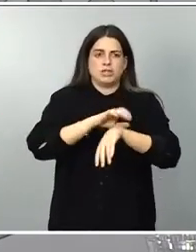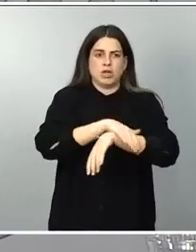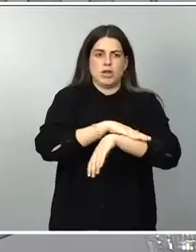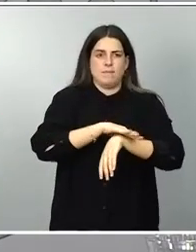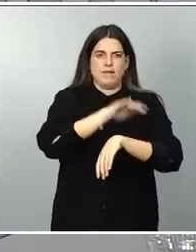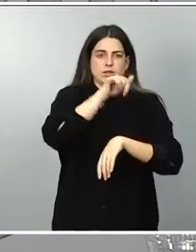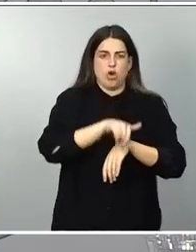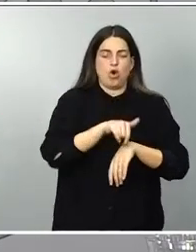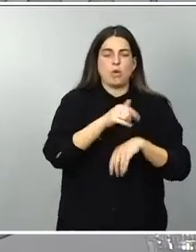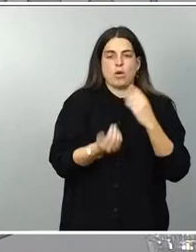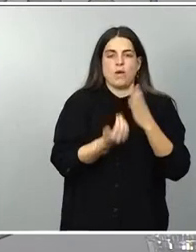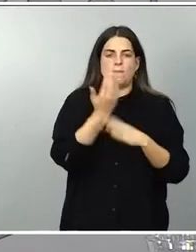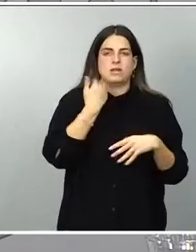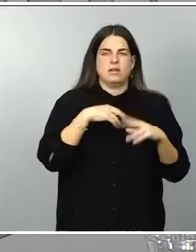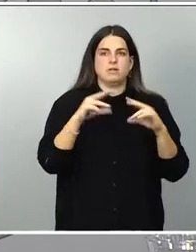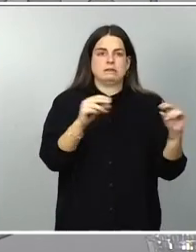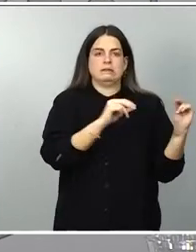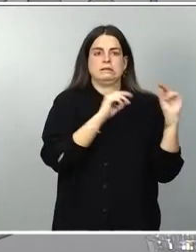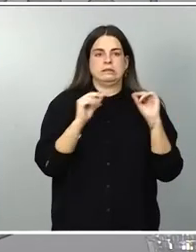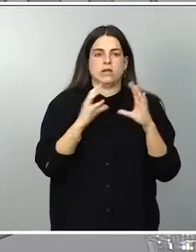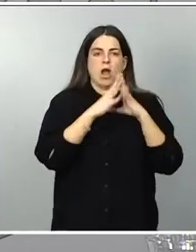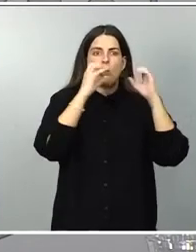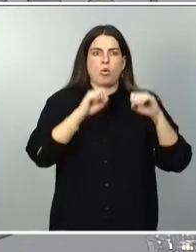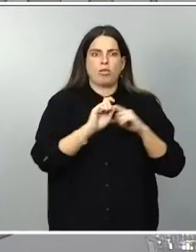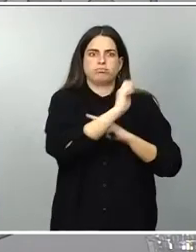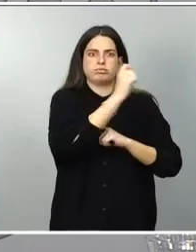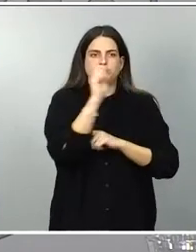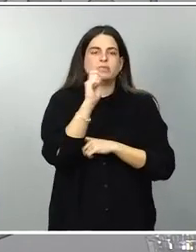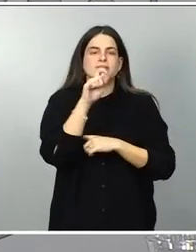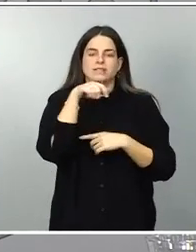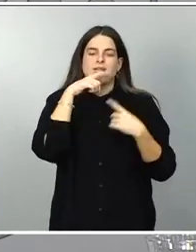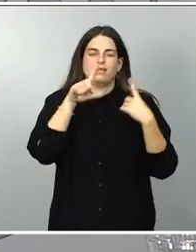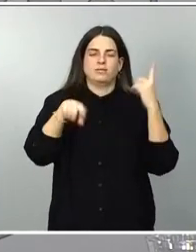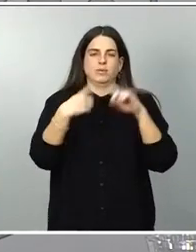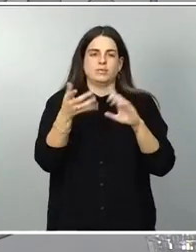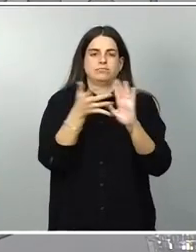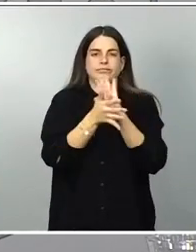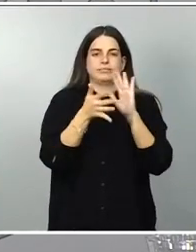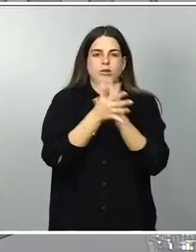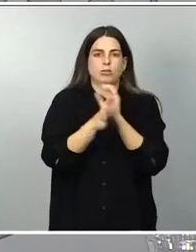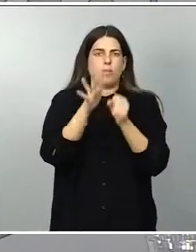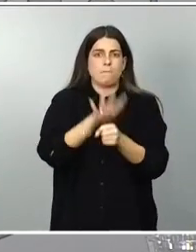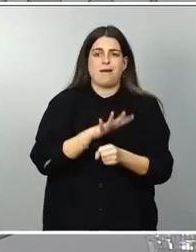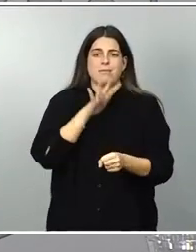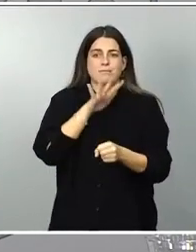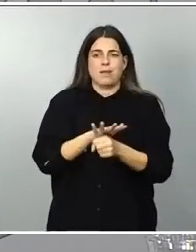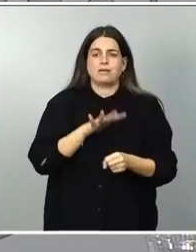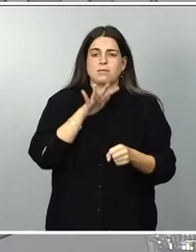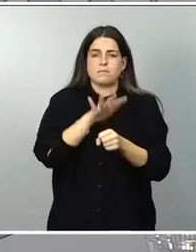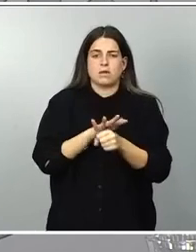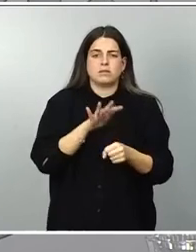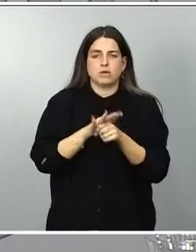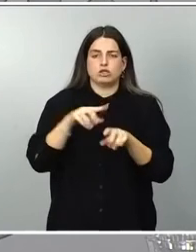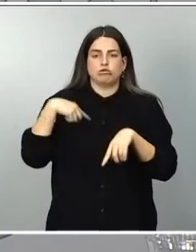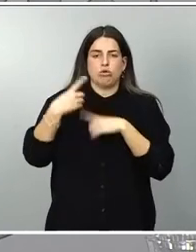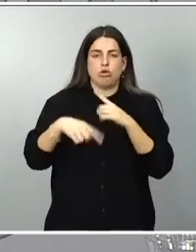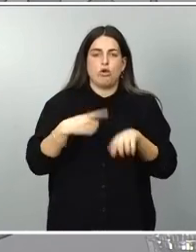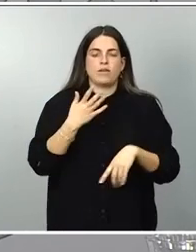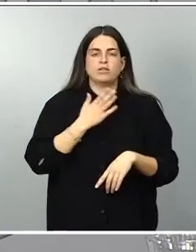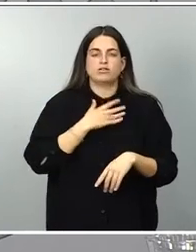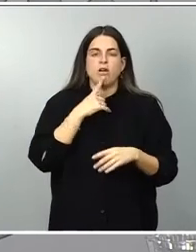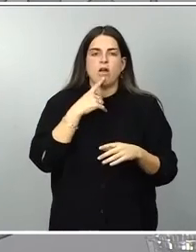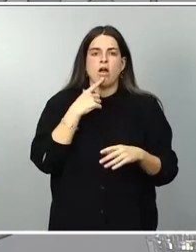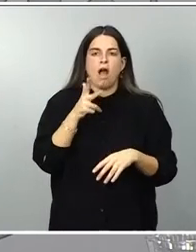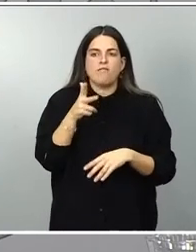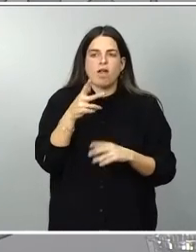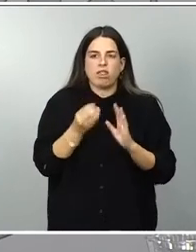mañana. Un Consejo de Ministros, como viene ocurriendo martes tras martes, que avanza en derechos, que